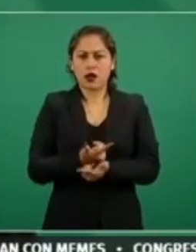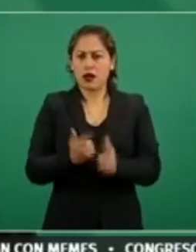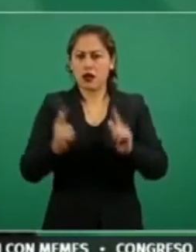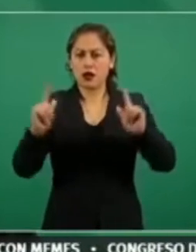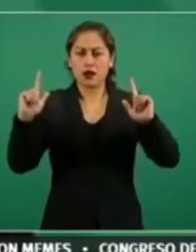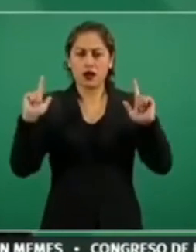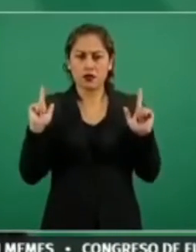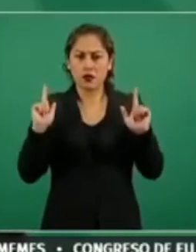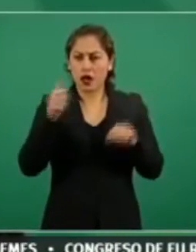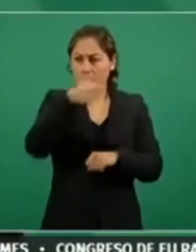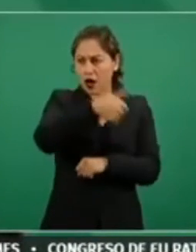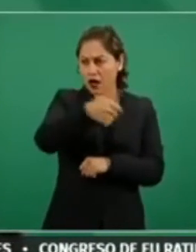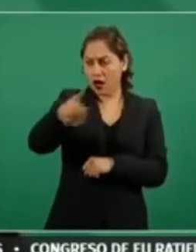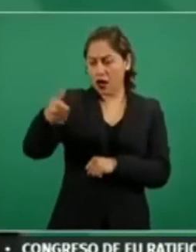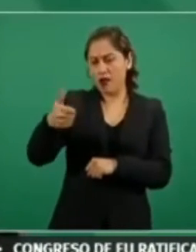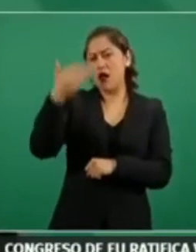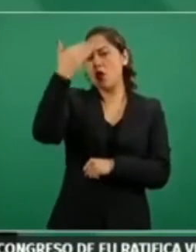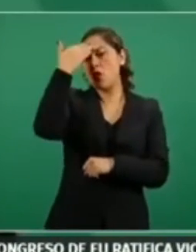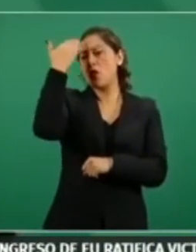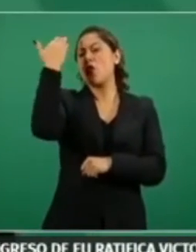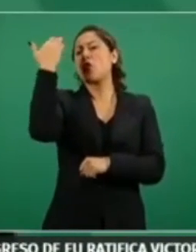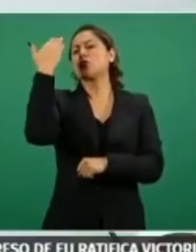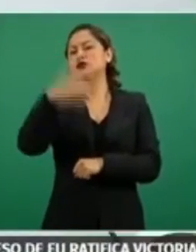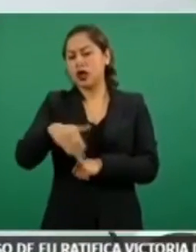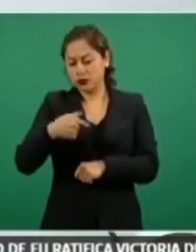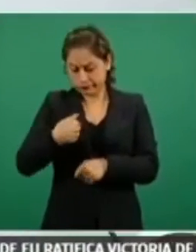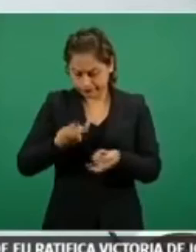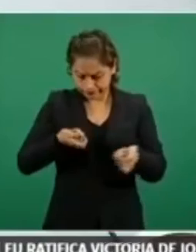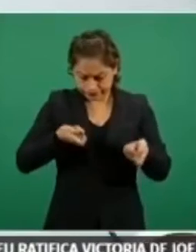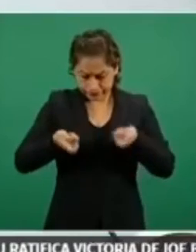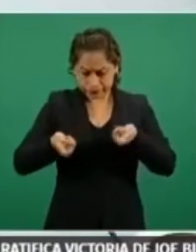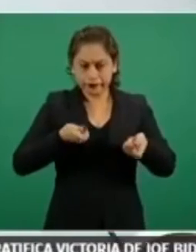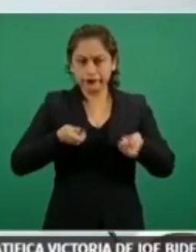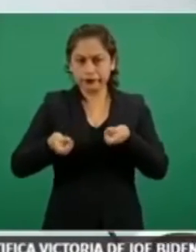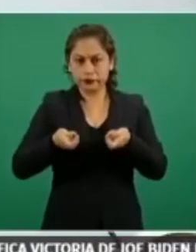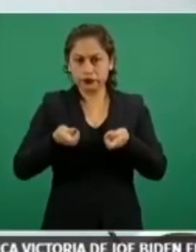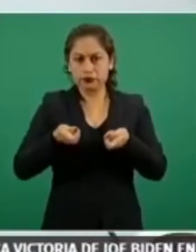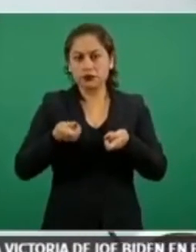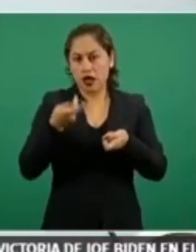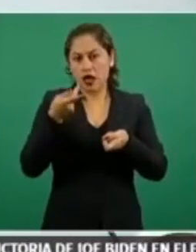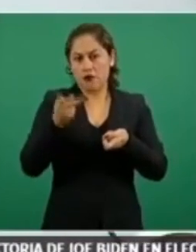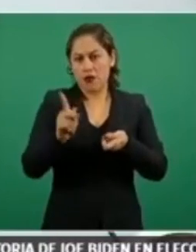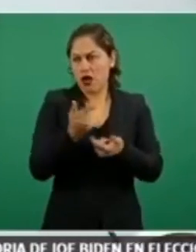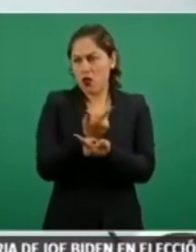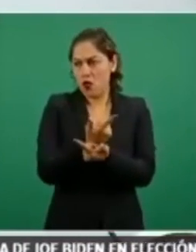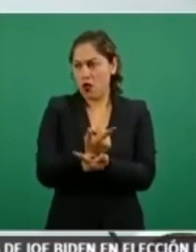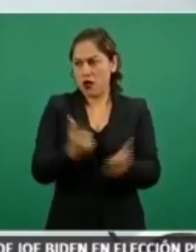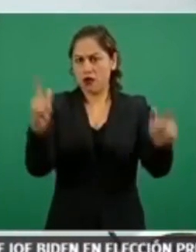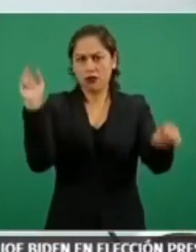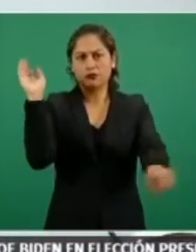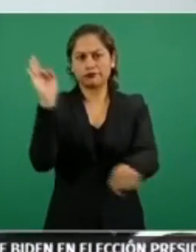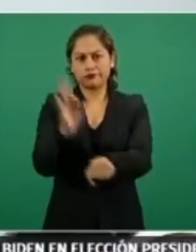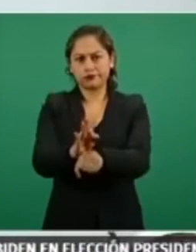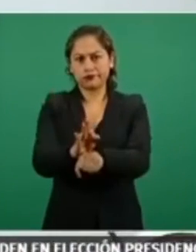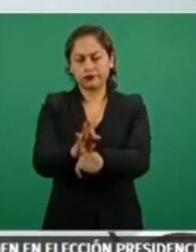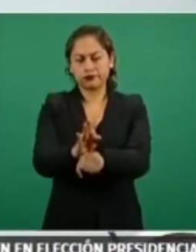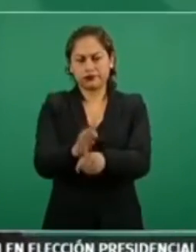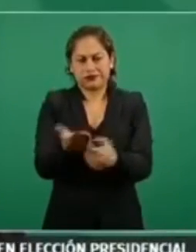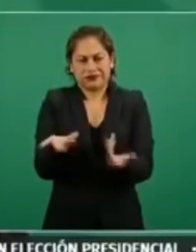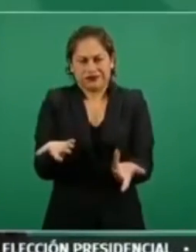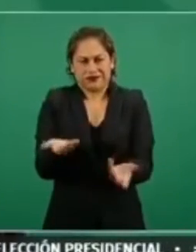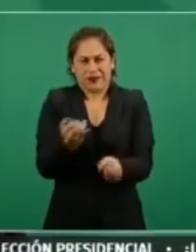Y garantizar la libertad. ¿Cómo es eso de que te censuro